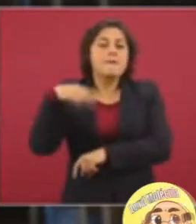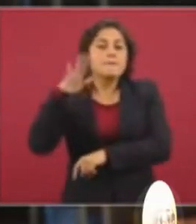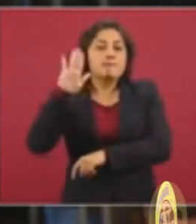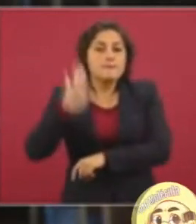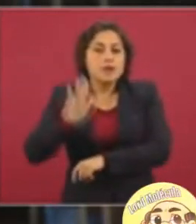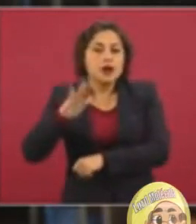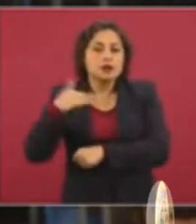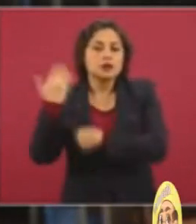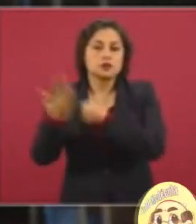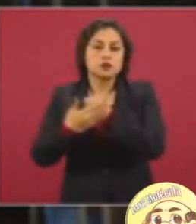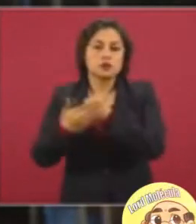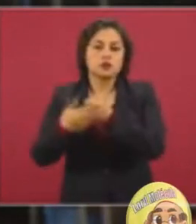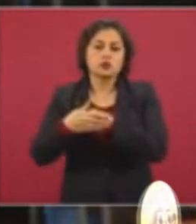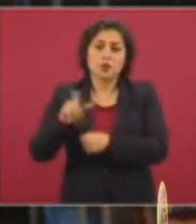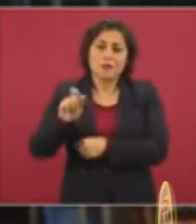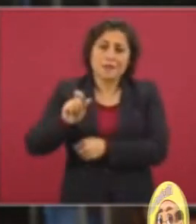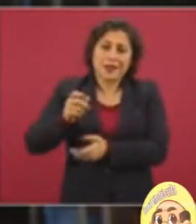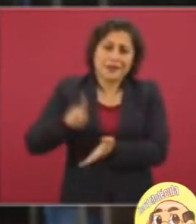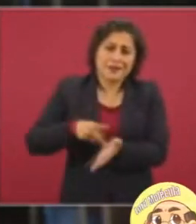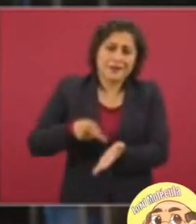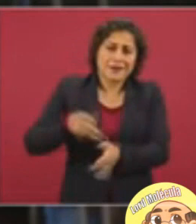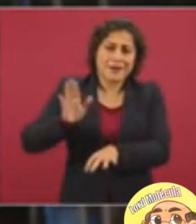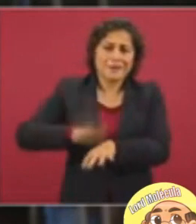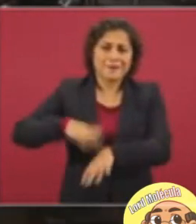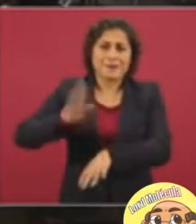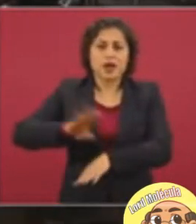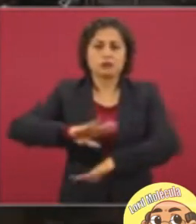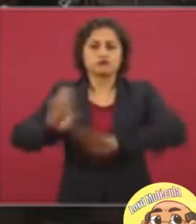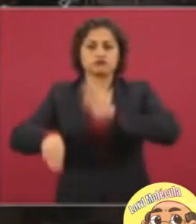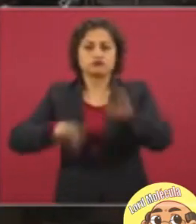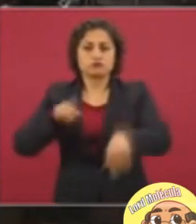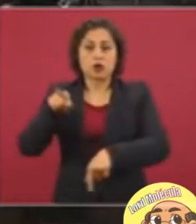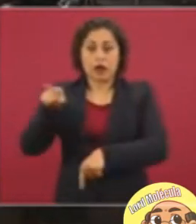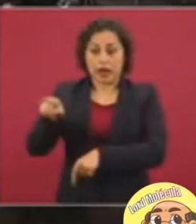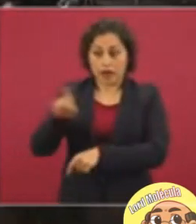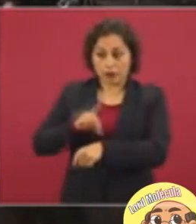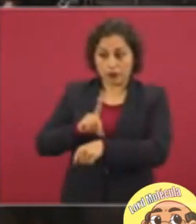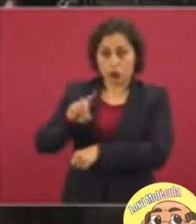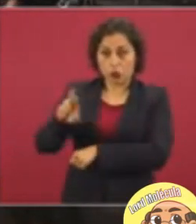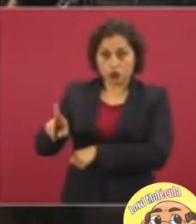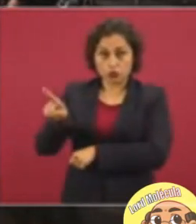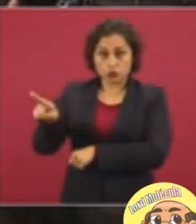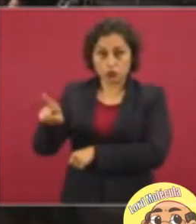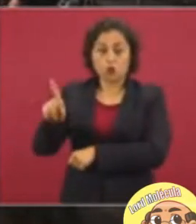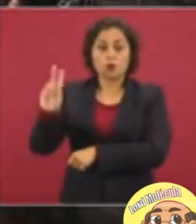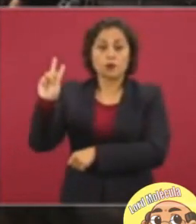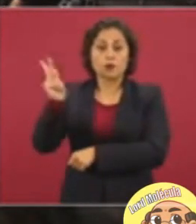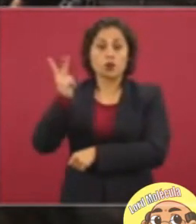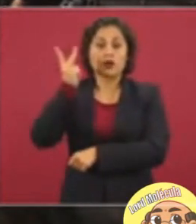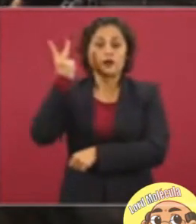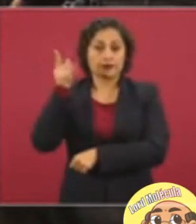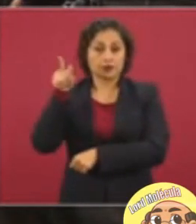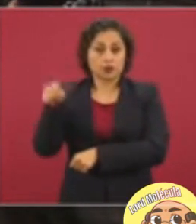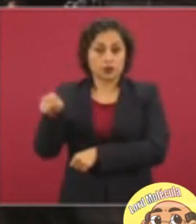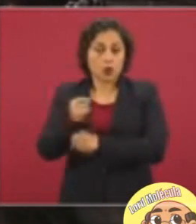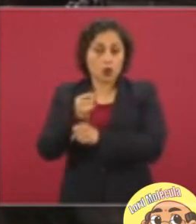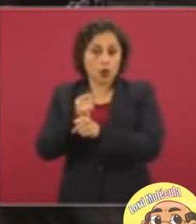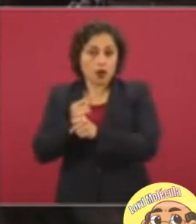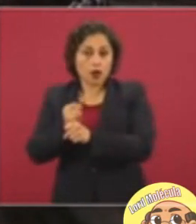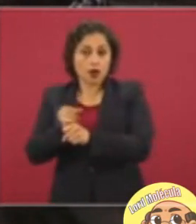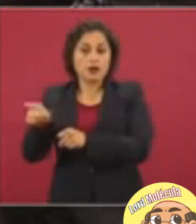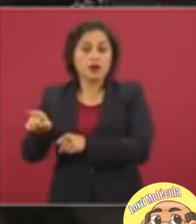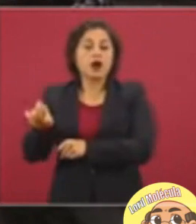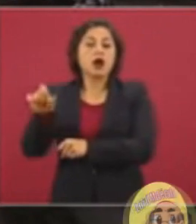Este científico, señor presidente, del Instituto Politécnico Nacional está siendo bloqueado por el actual director